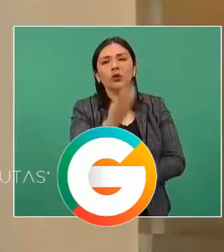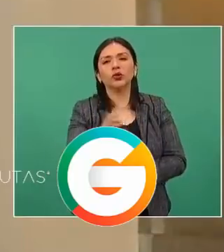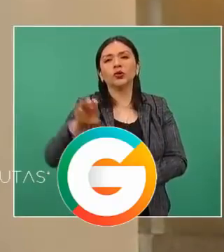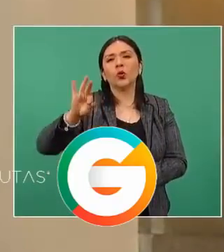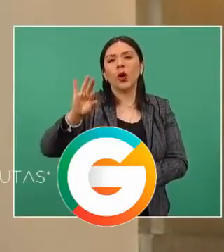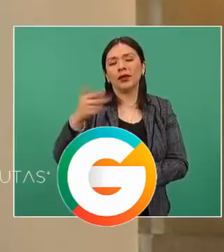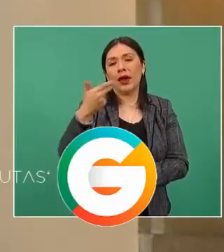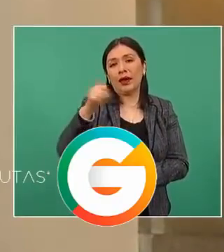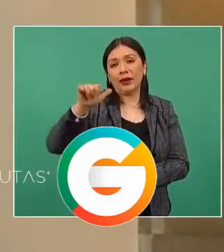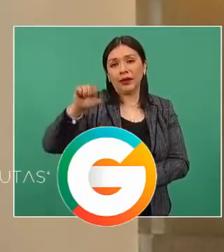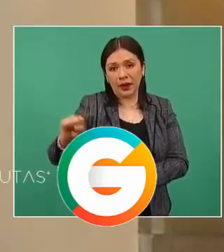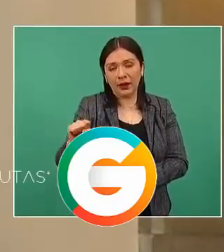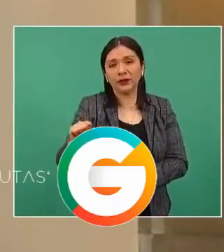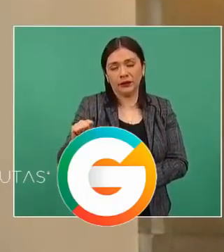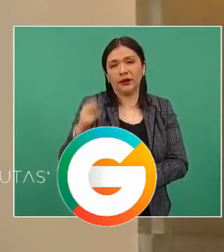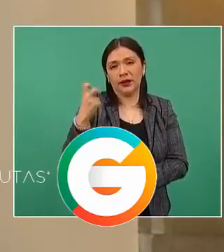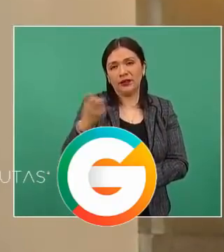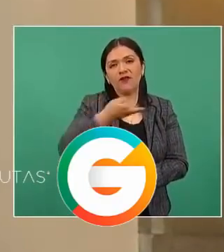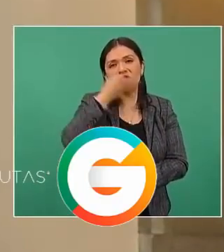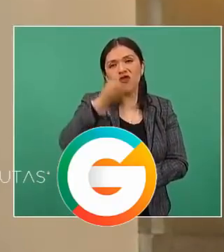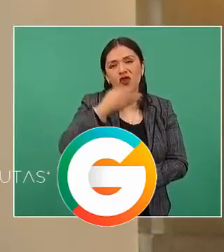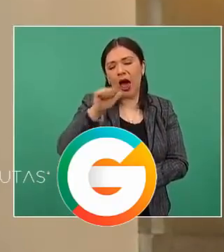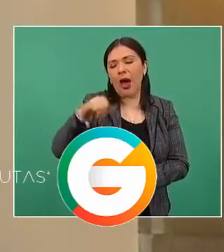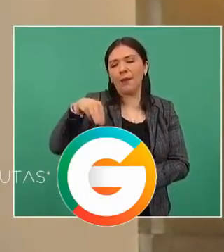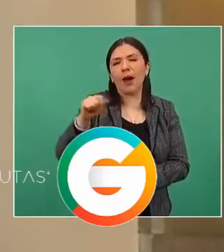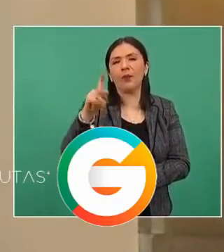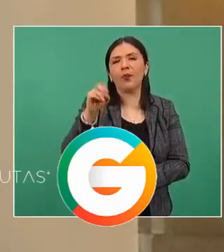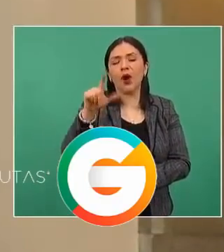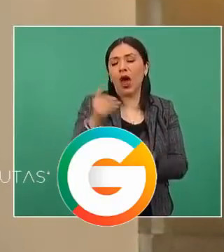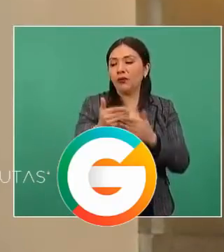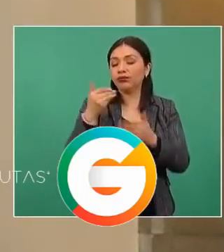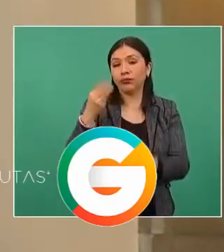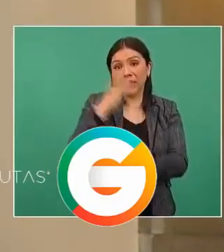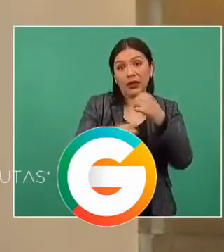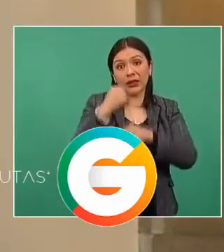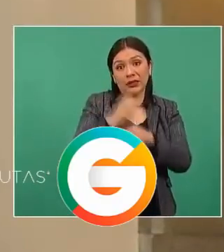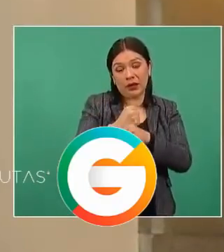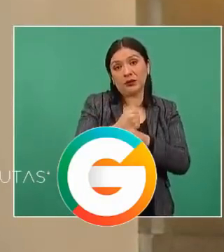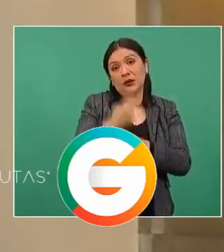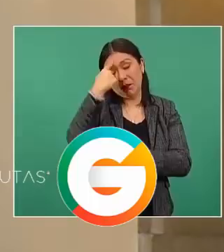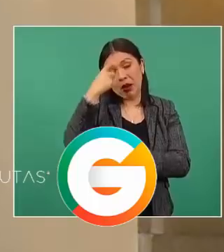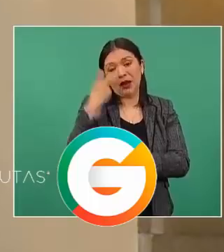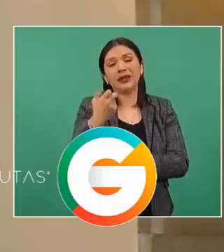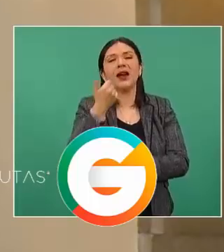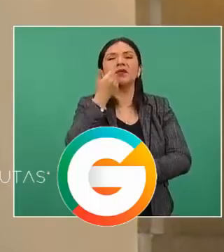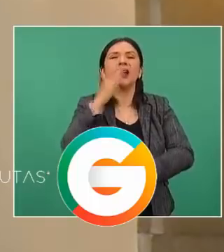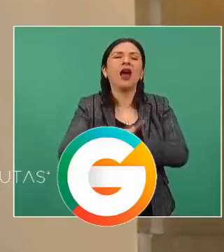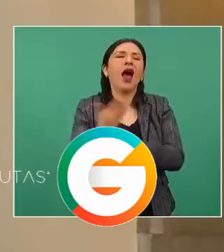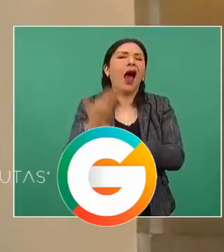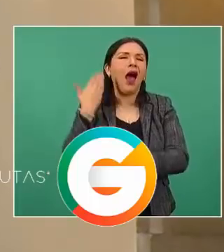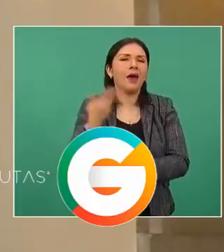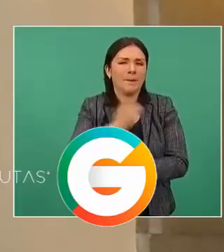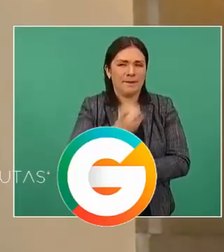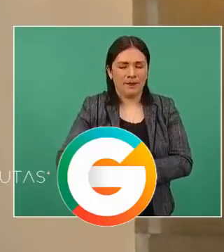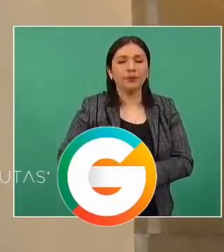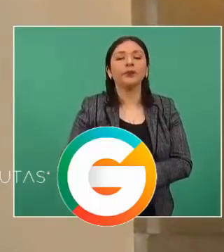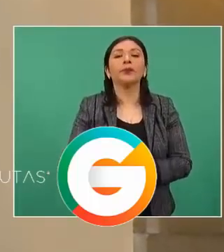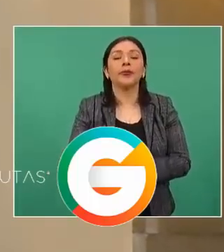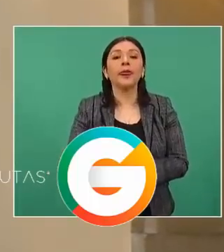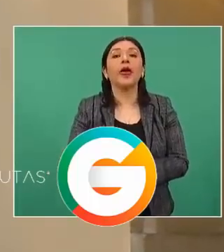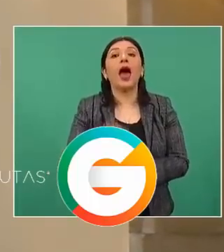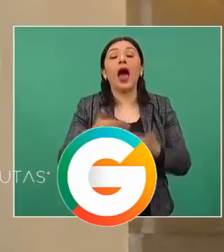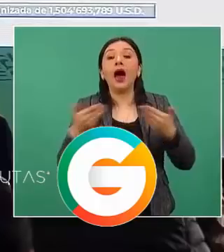hectáreas de Amapola en los últimos tres años de la administración anterior, 36 mil